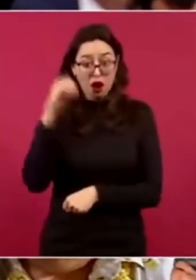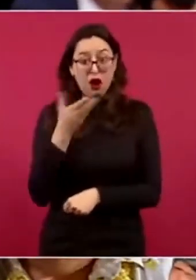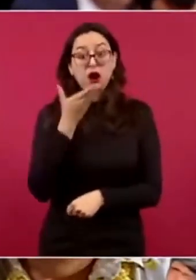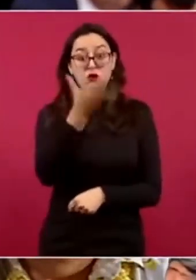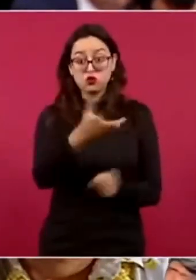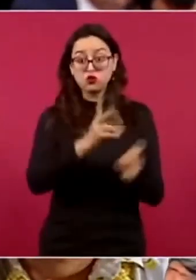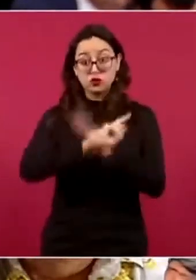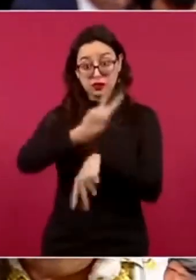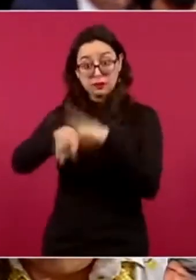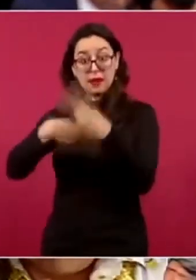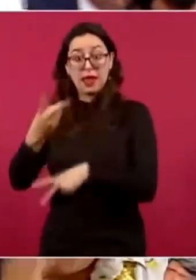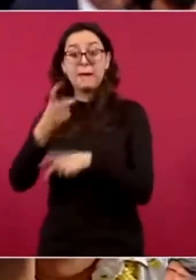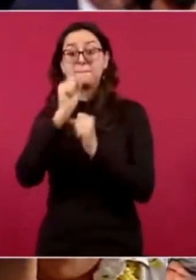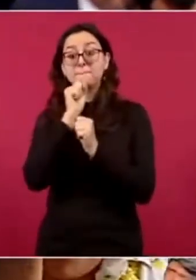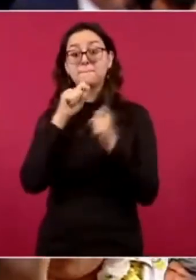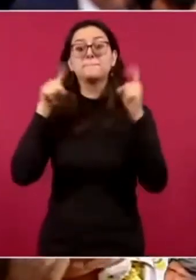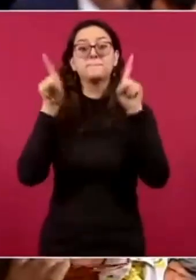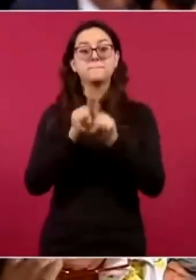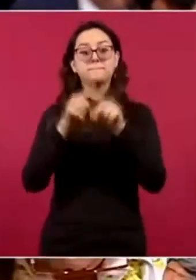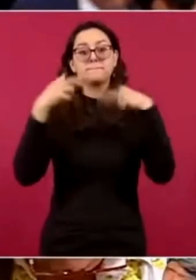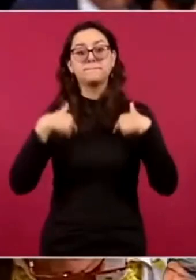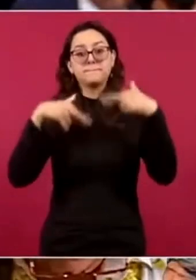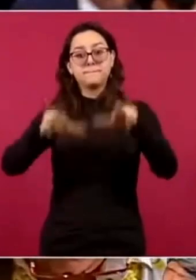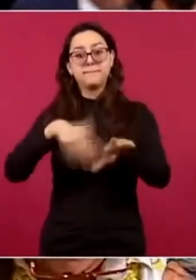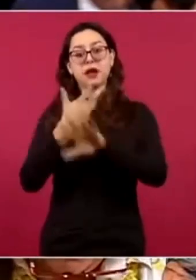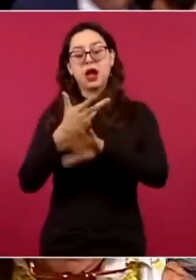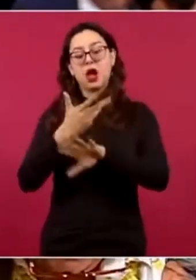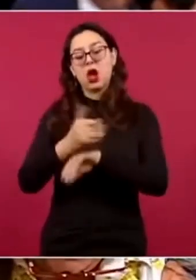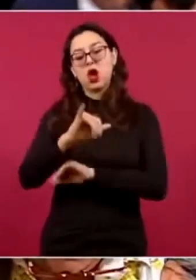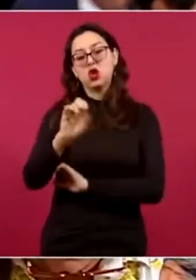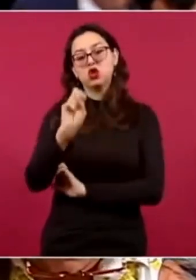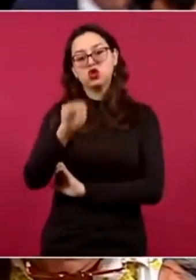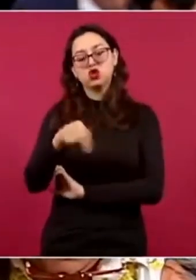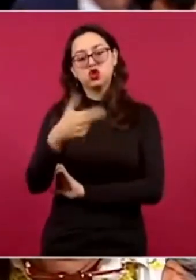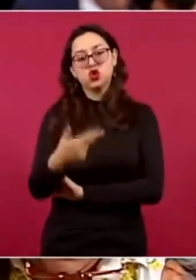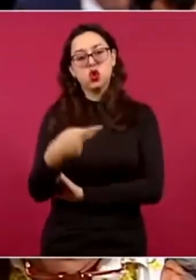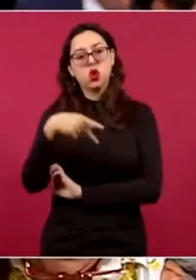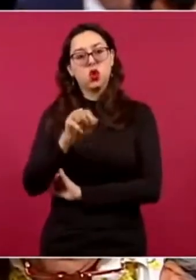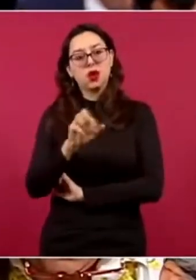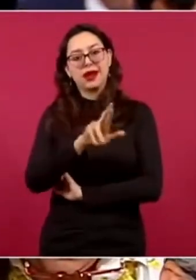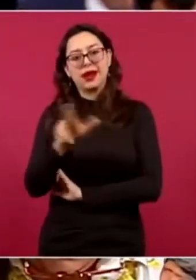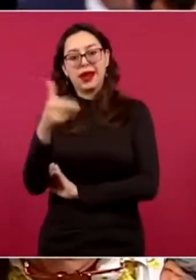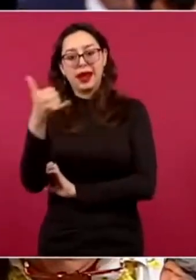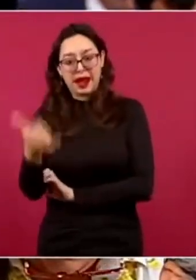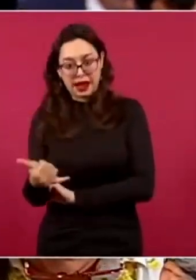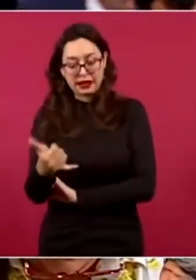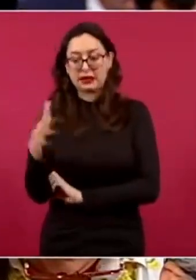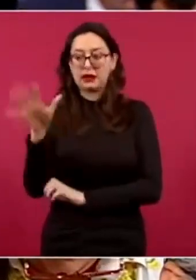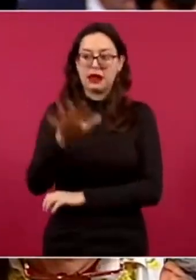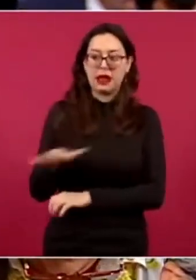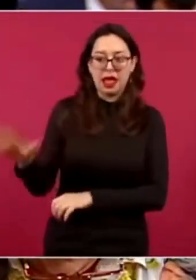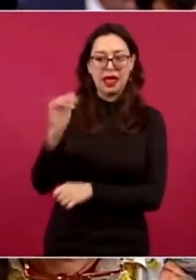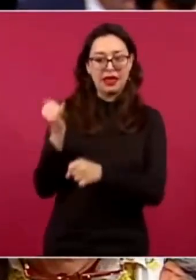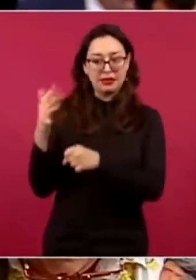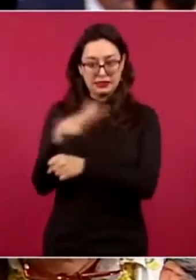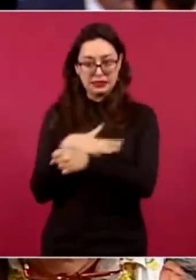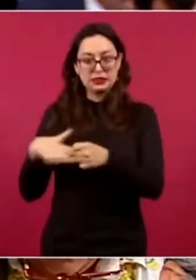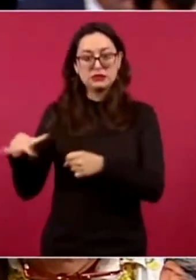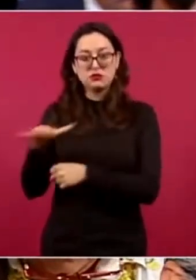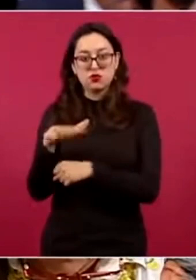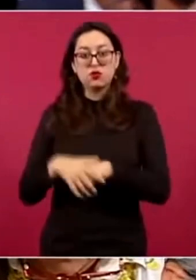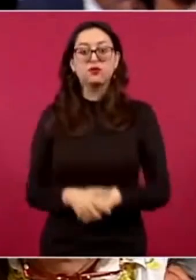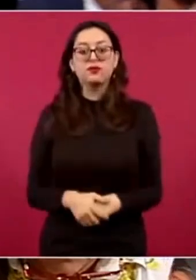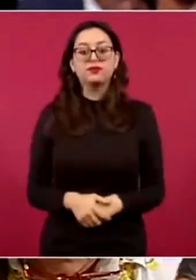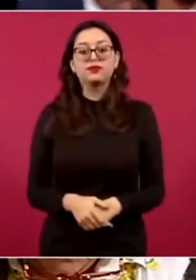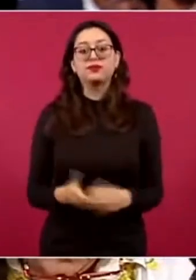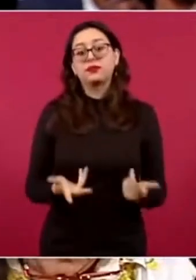donde lo que usted nos ha dicho al Istmo de Tenguantepec, sin cambio en Oaxaca siempre hemos anhelado por el desarrollo, que no nos